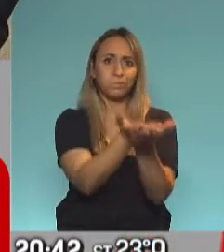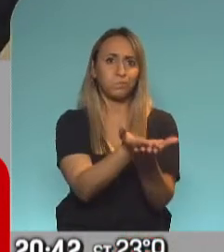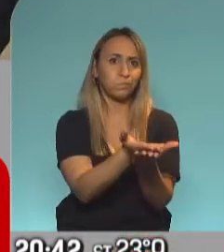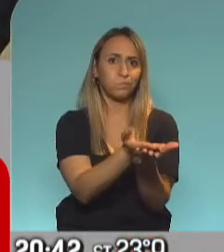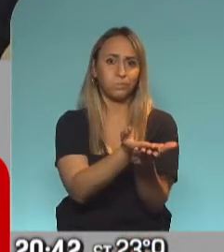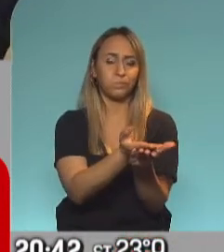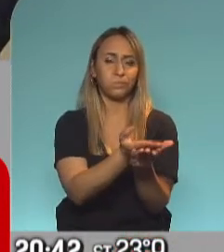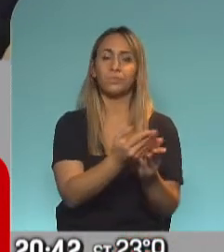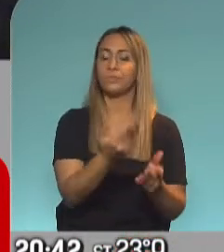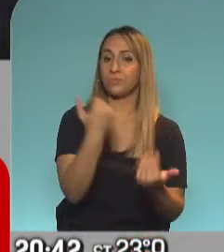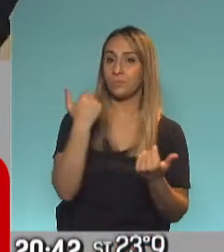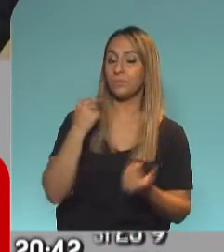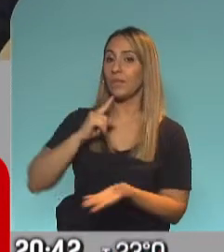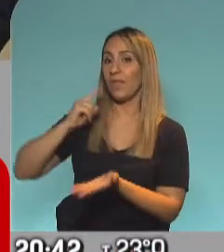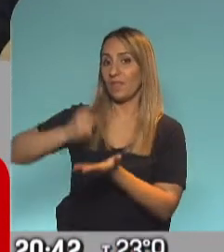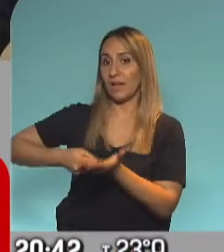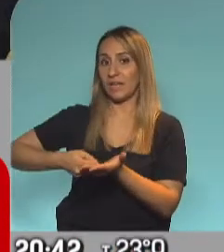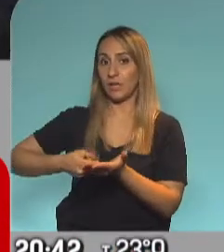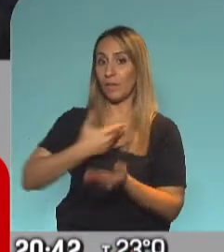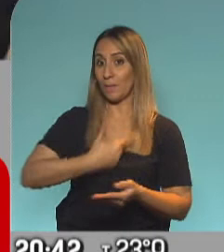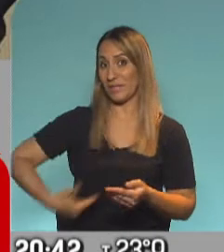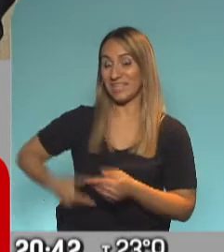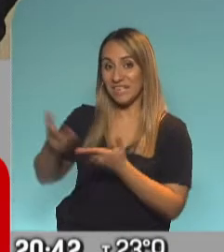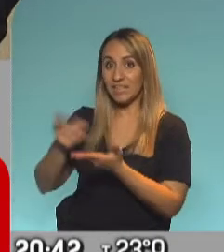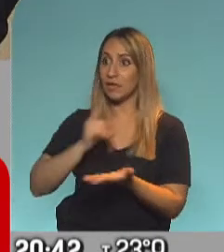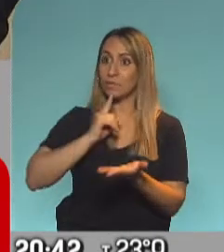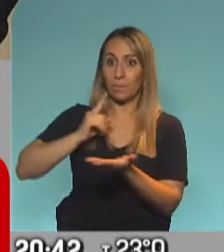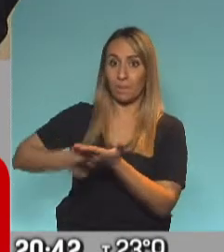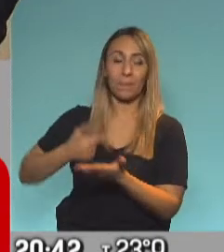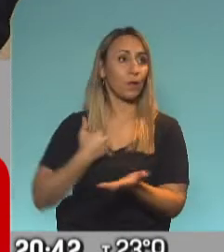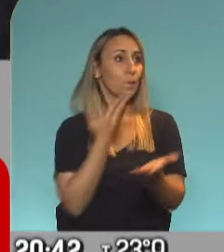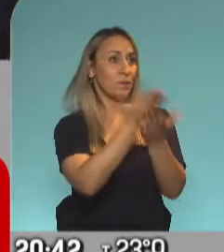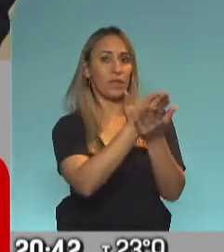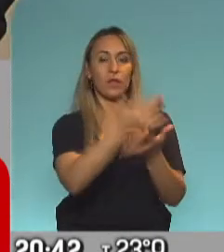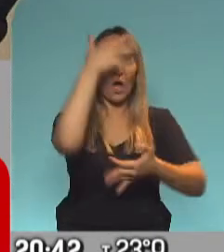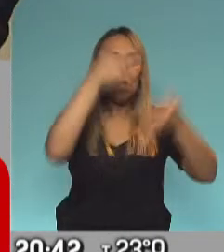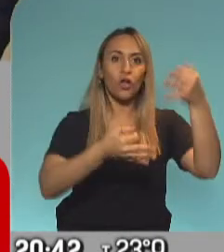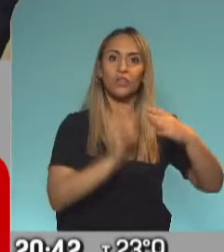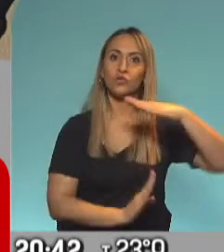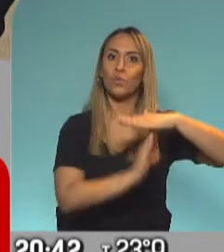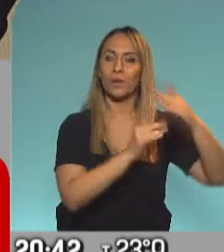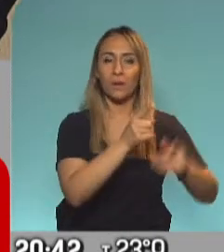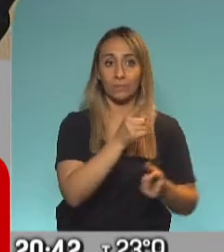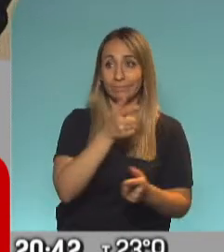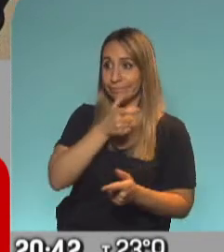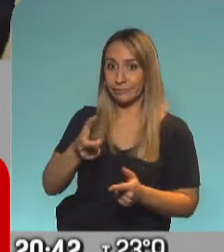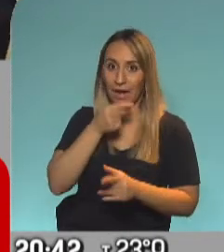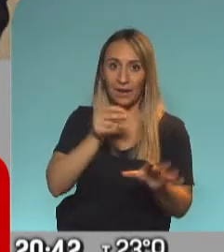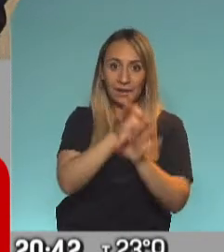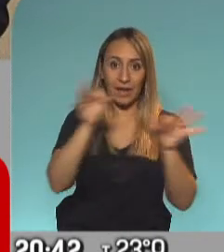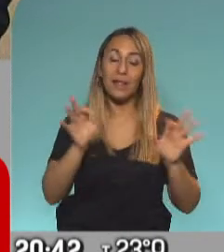con el decreto del actual presidente y todavía la Suprema Corte de Justicia no se pronunció, ahora está pidiendo